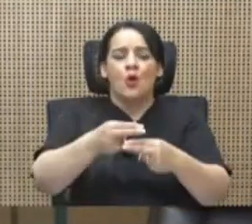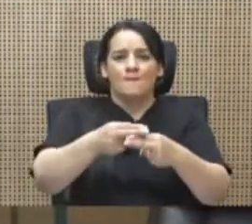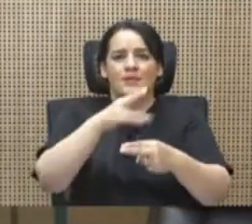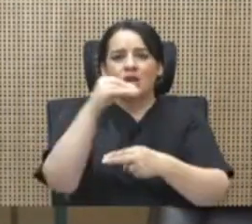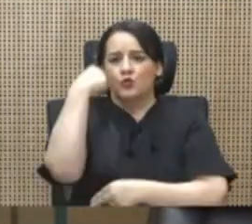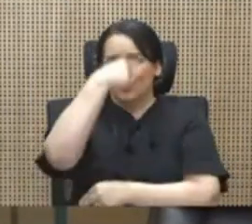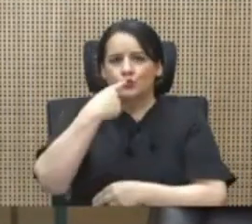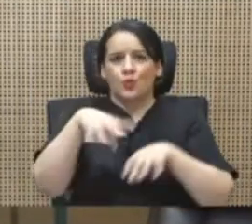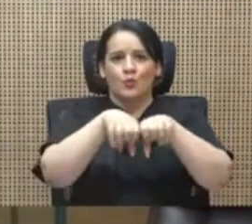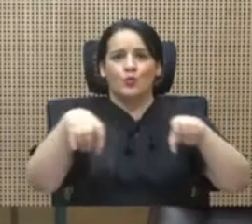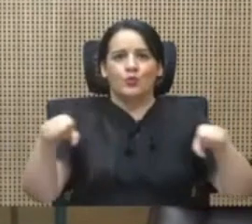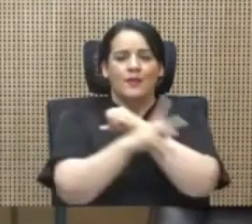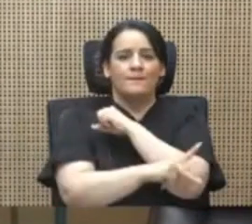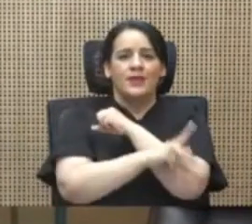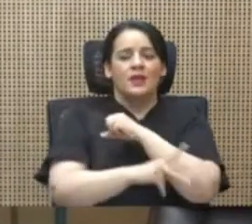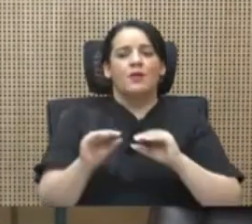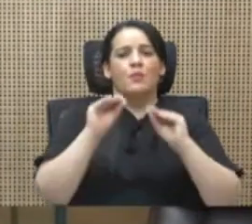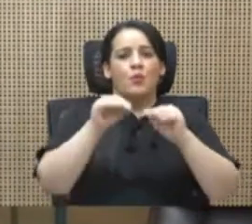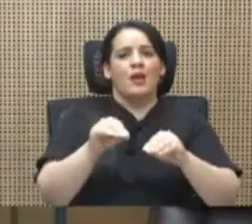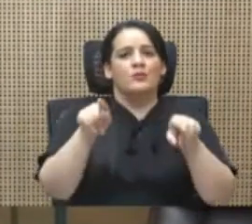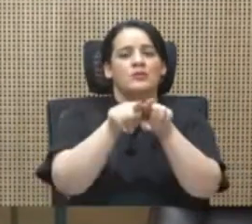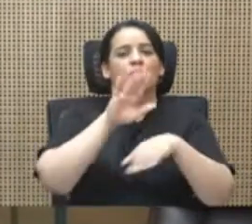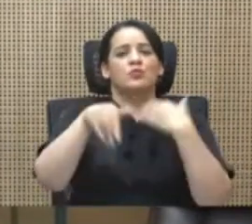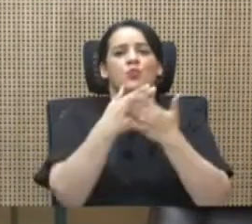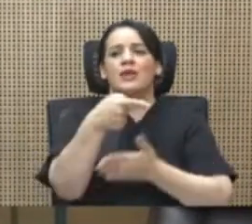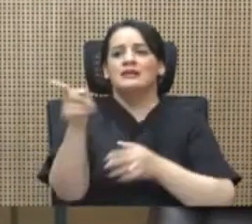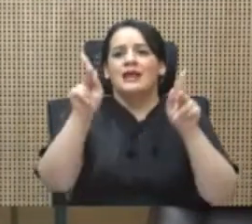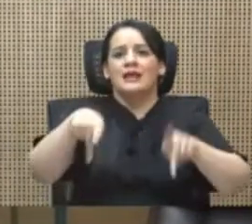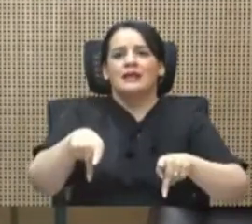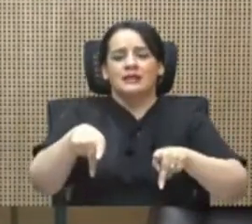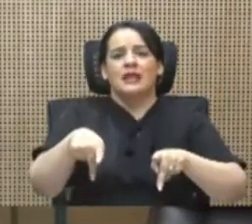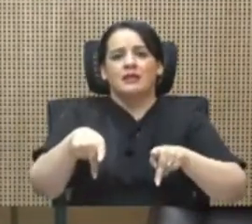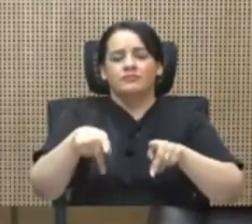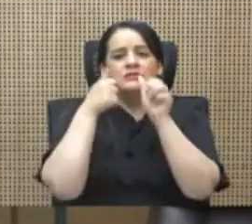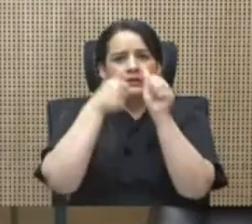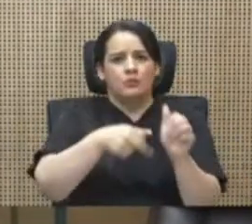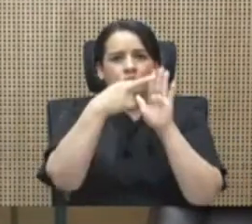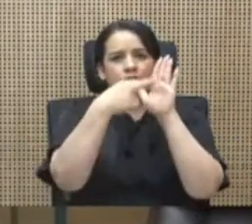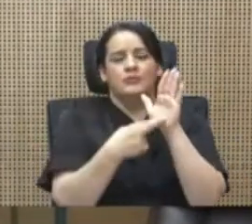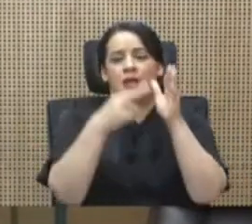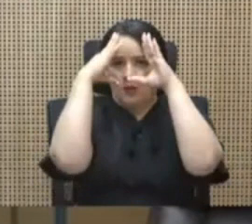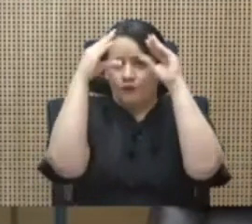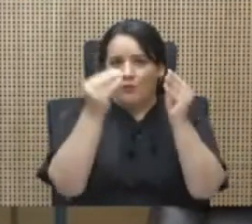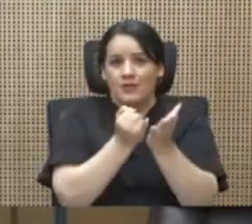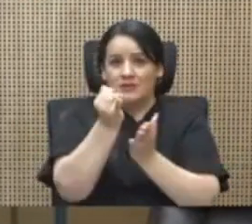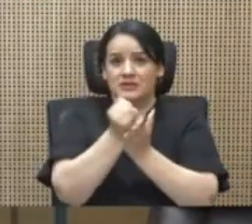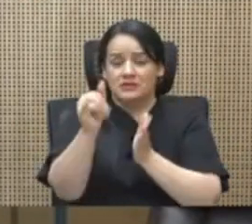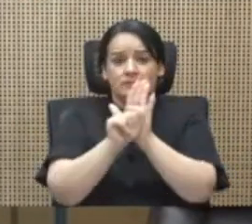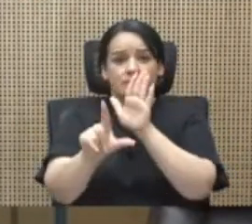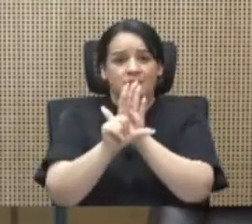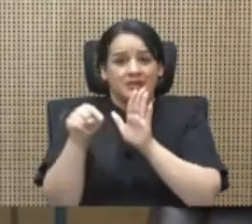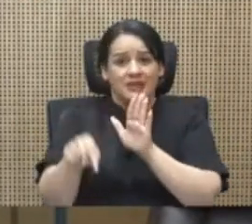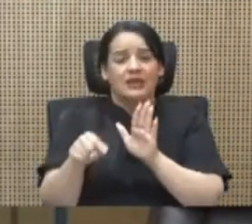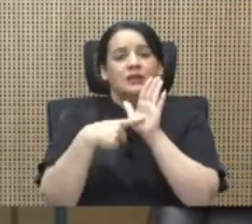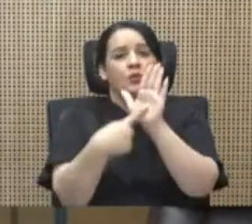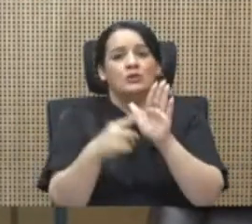corrupción de este país. Pongámosle, pongamos a toda esa gente bajo las reglas. El informe de investigación legislativa demuestra